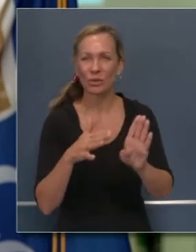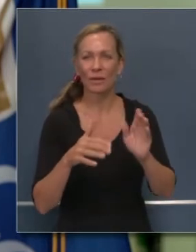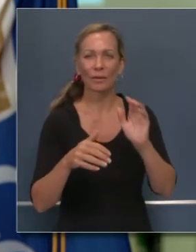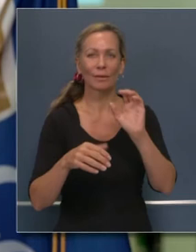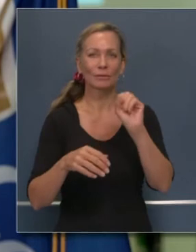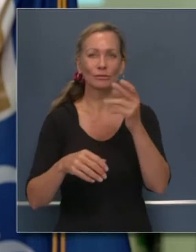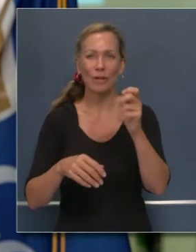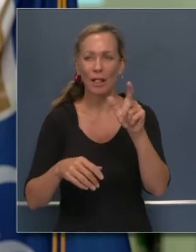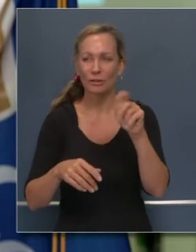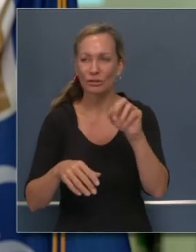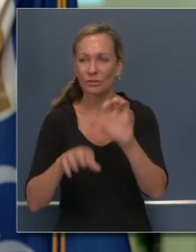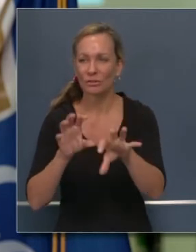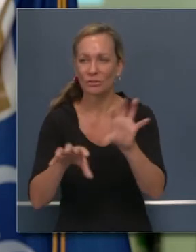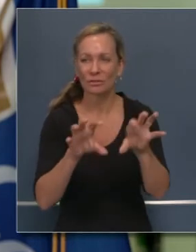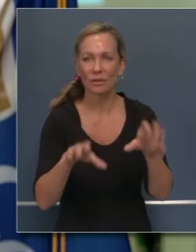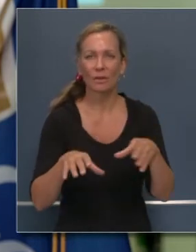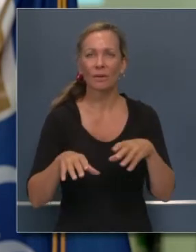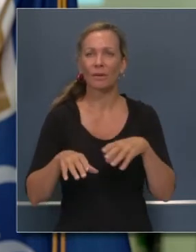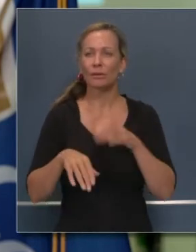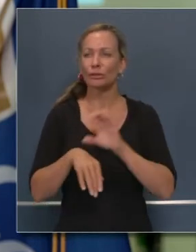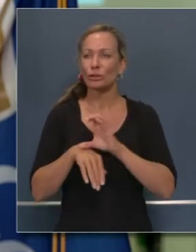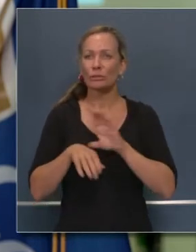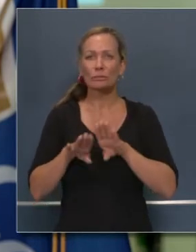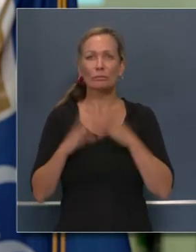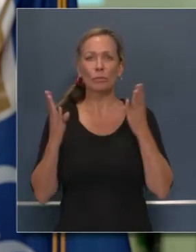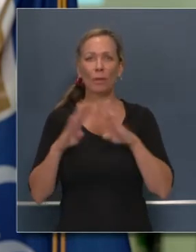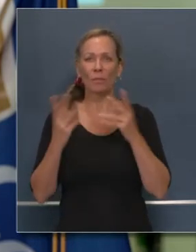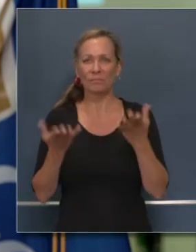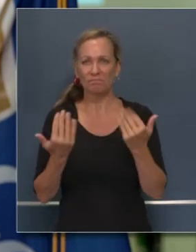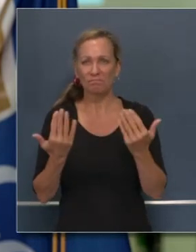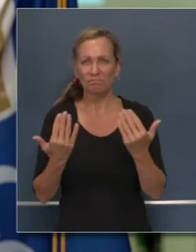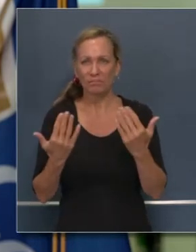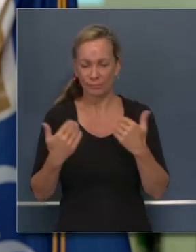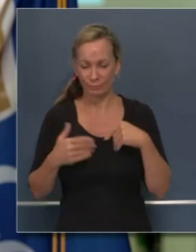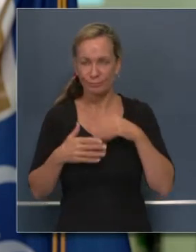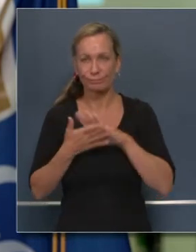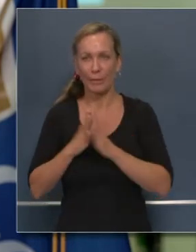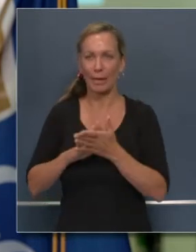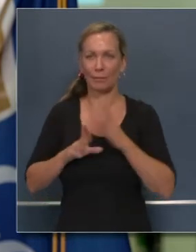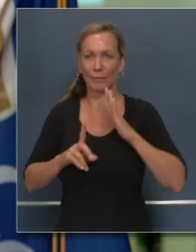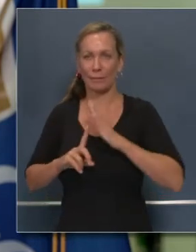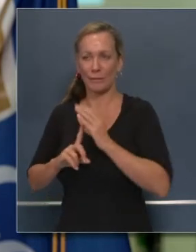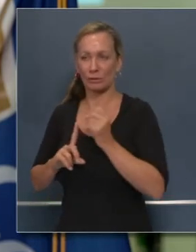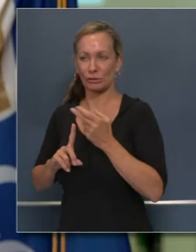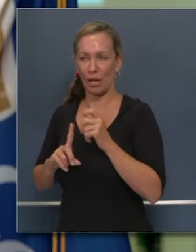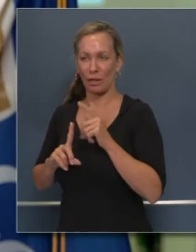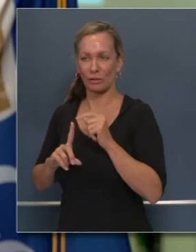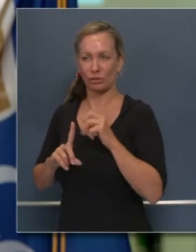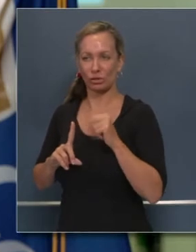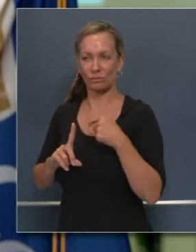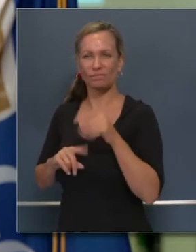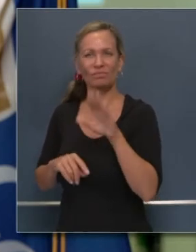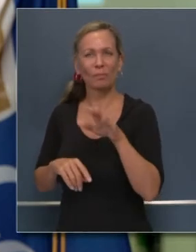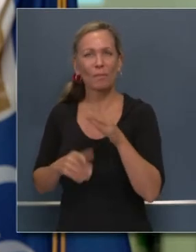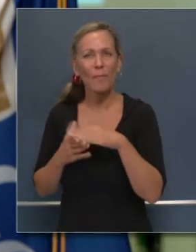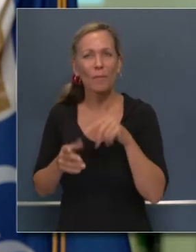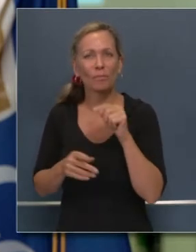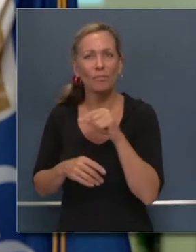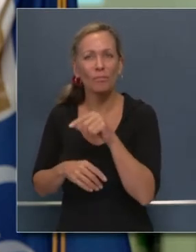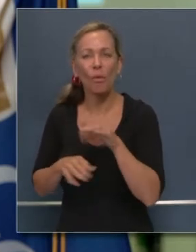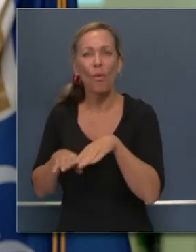religioso de toda la población. Ha abierto sus predios, en algunos casos sus casas a extraños y quiero agradecer